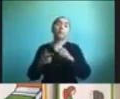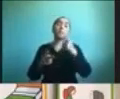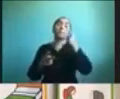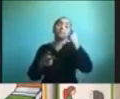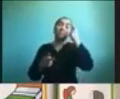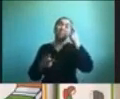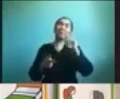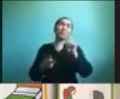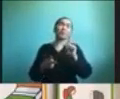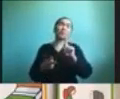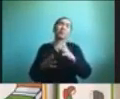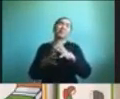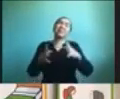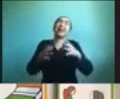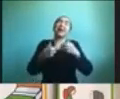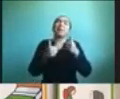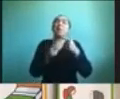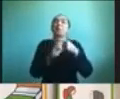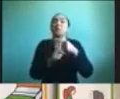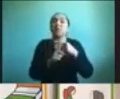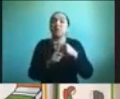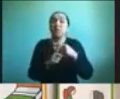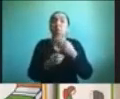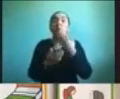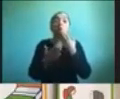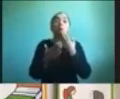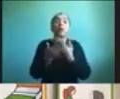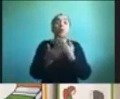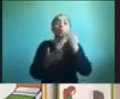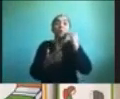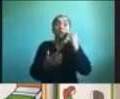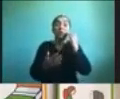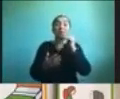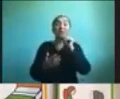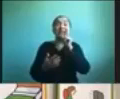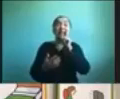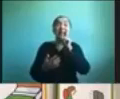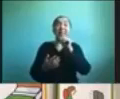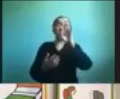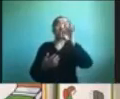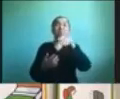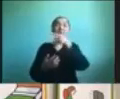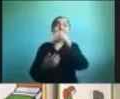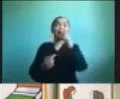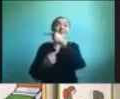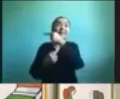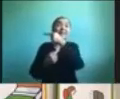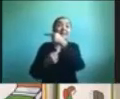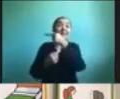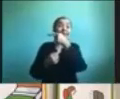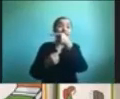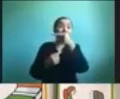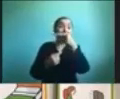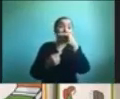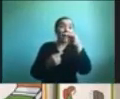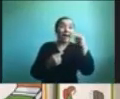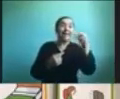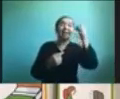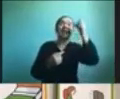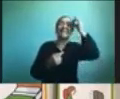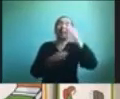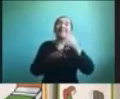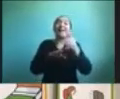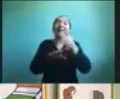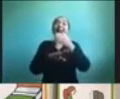una rutina o un calendario donde sepan qué actividades tienen que realizar en la semana les ayuda a anticiparse y a saber qué va a